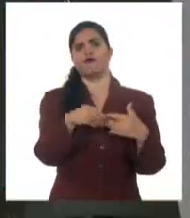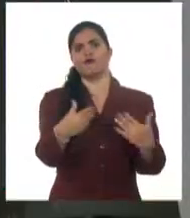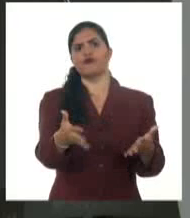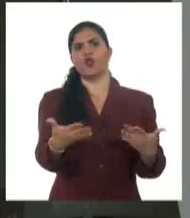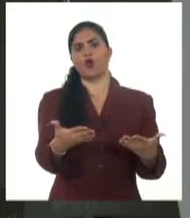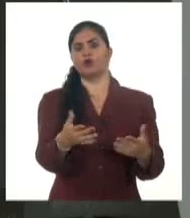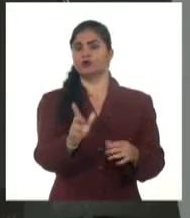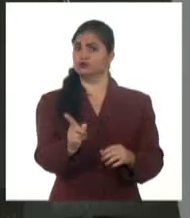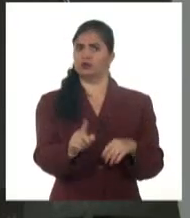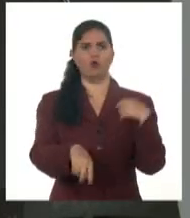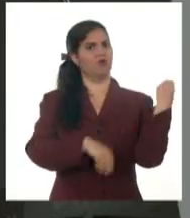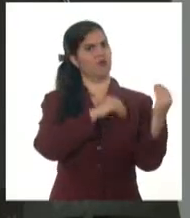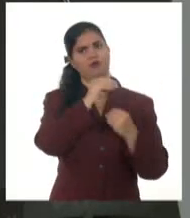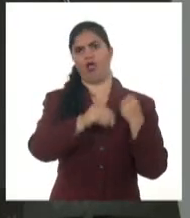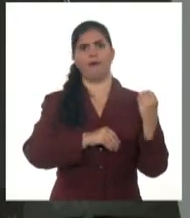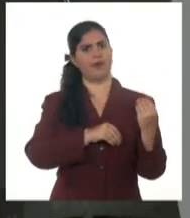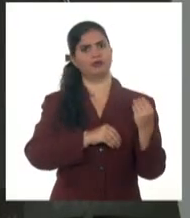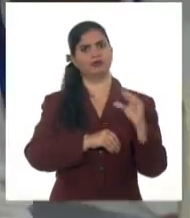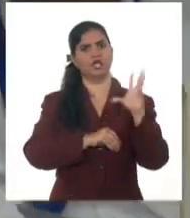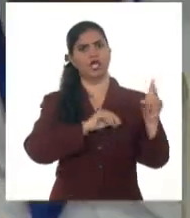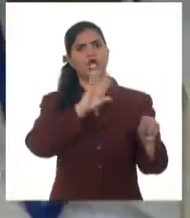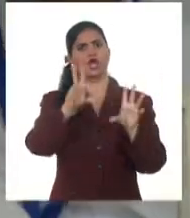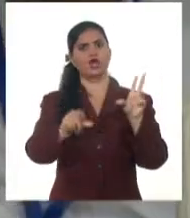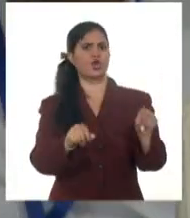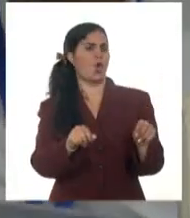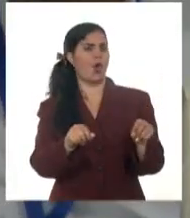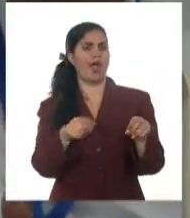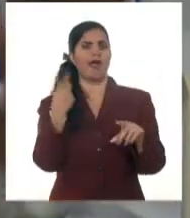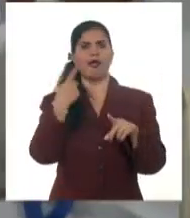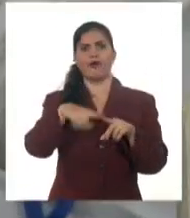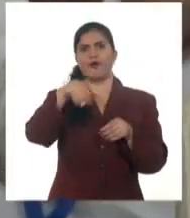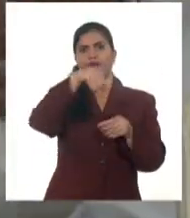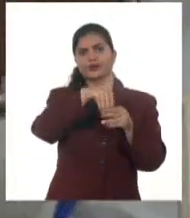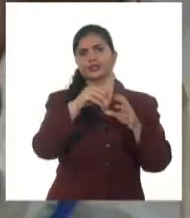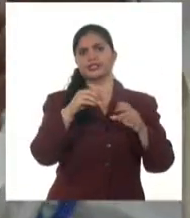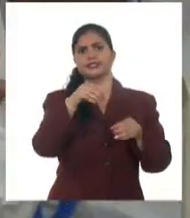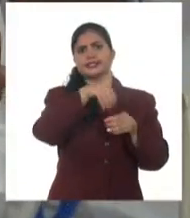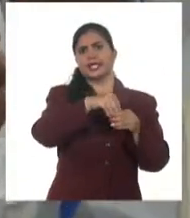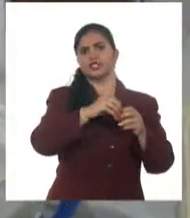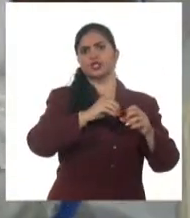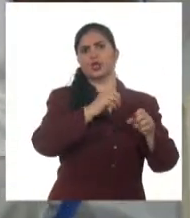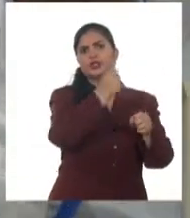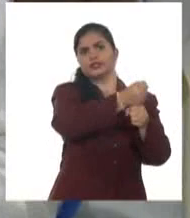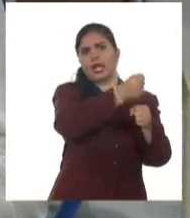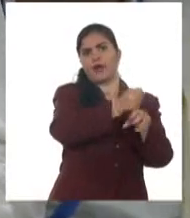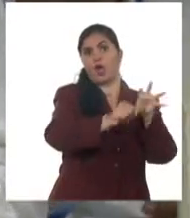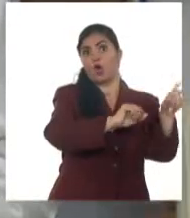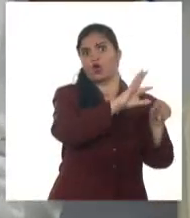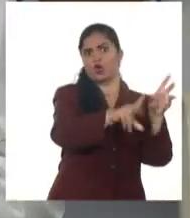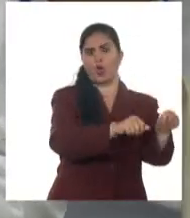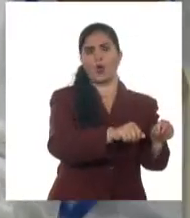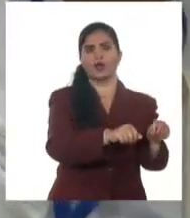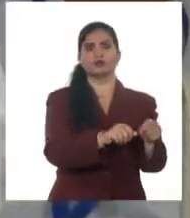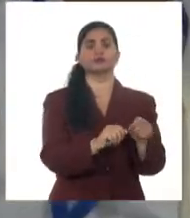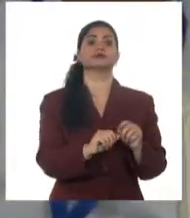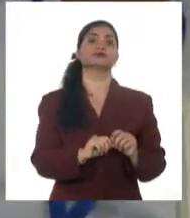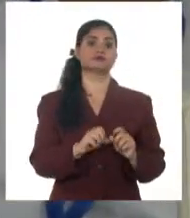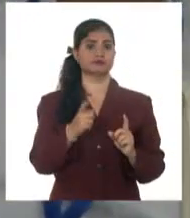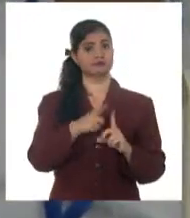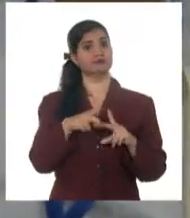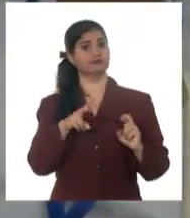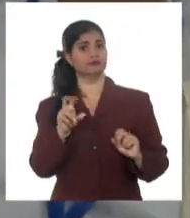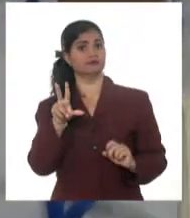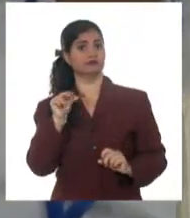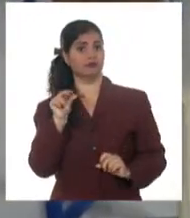electronegético, cuando se roban los angulares y los elementos del tema, hay diferentes temas. Y cada vez que surge un tema de esos, que es de